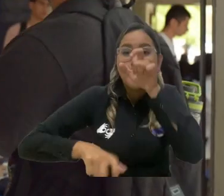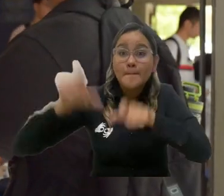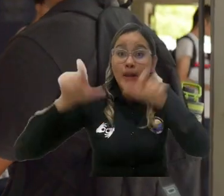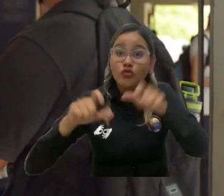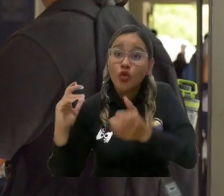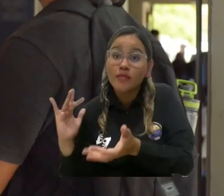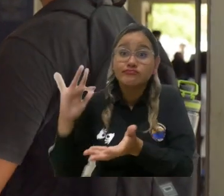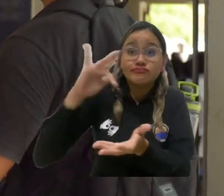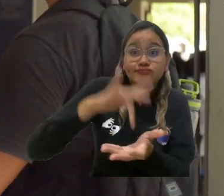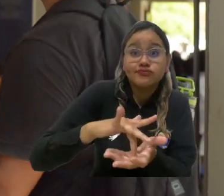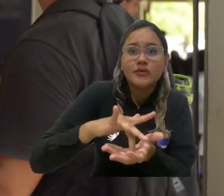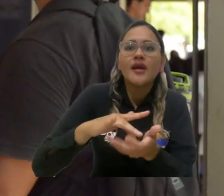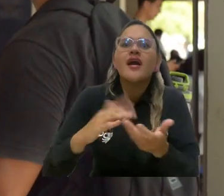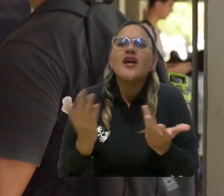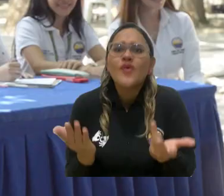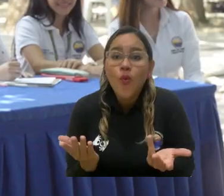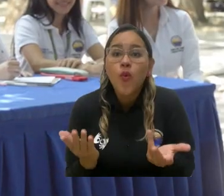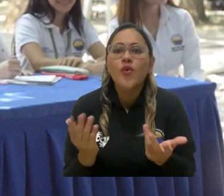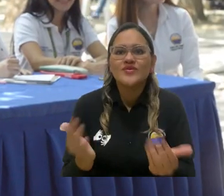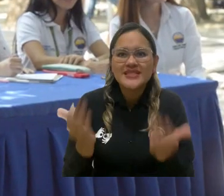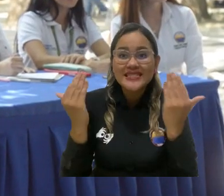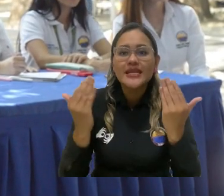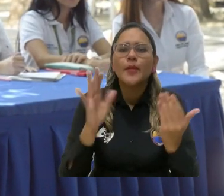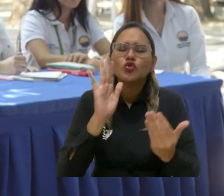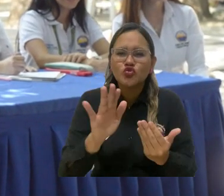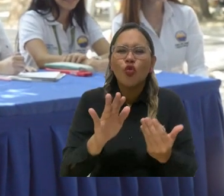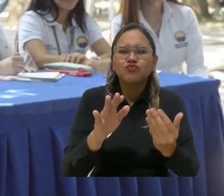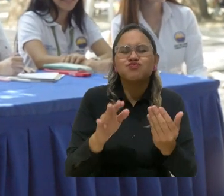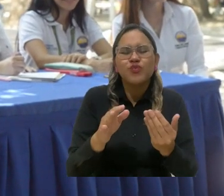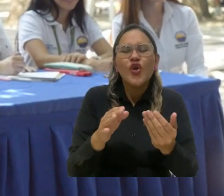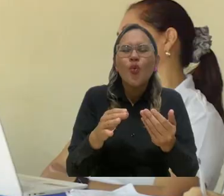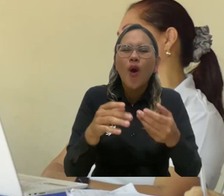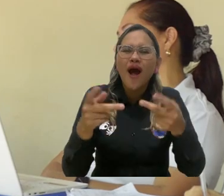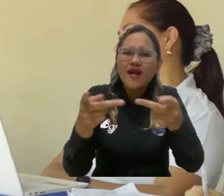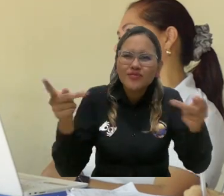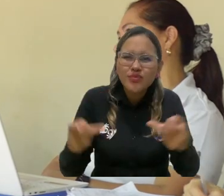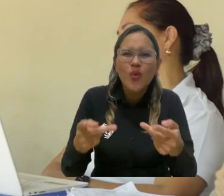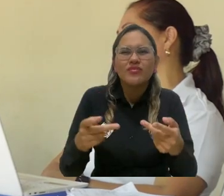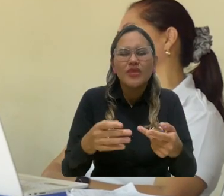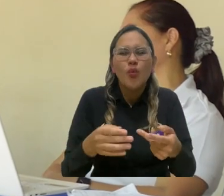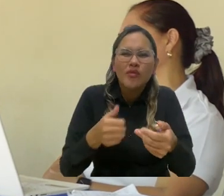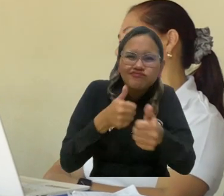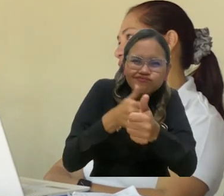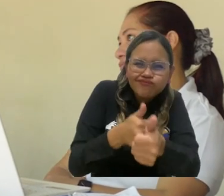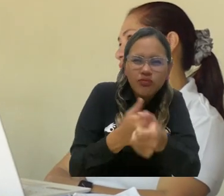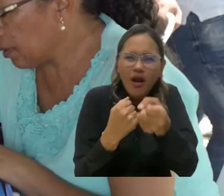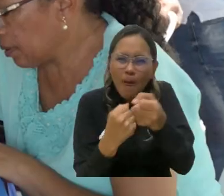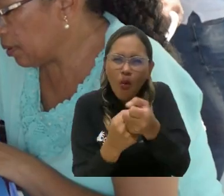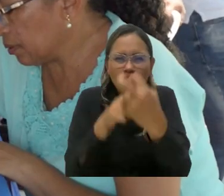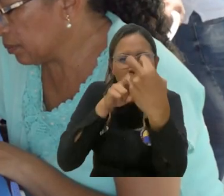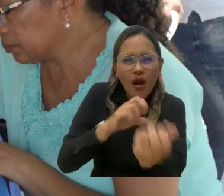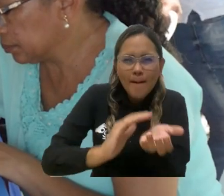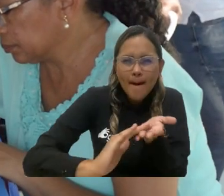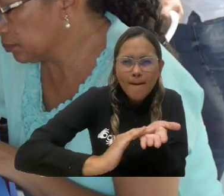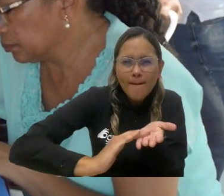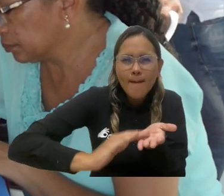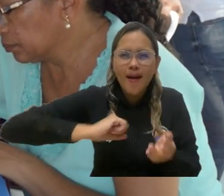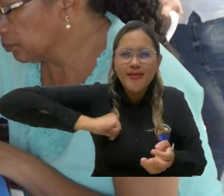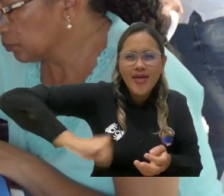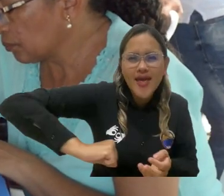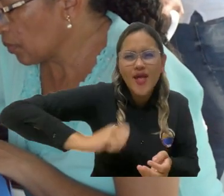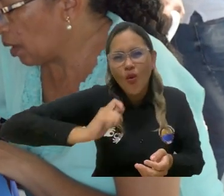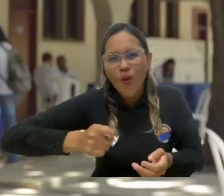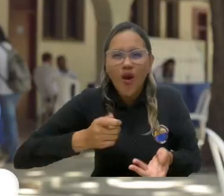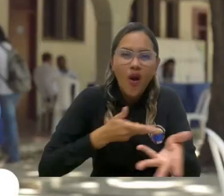conflictos, acudieron a la actividad Consultorio en la U, organizado por el Consultorio Jurídico y el Centro de Conciliación de la Alma